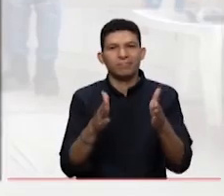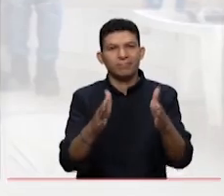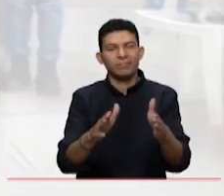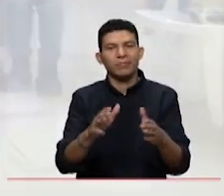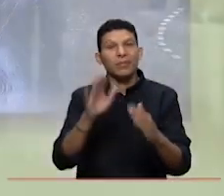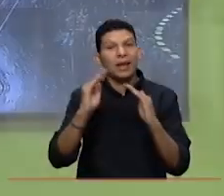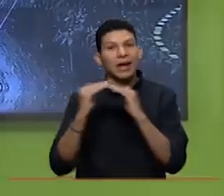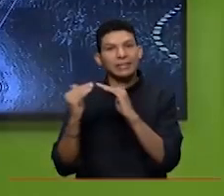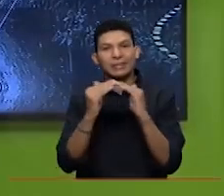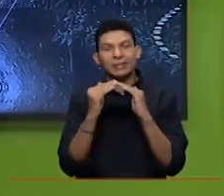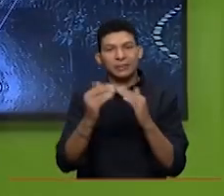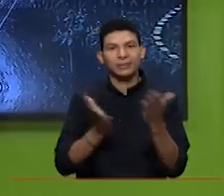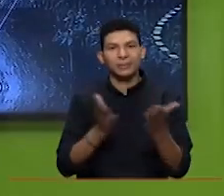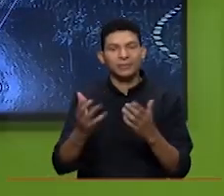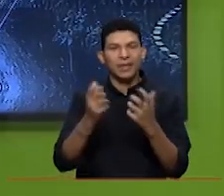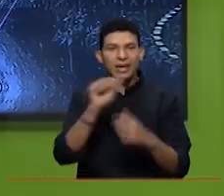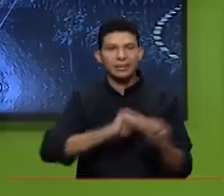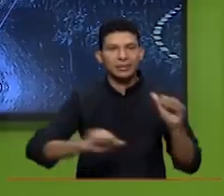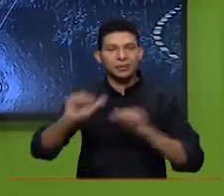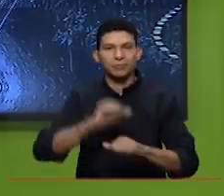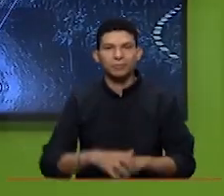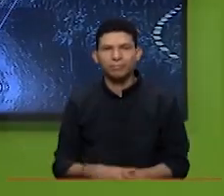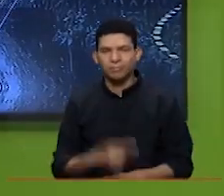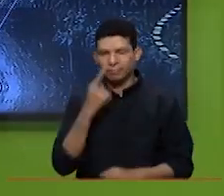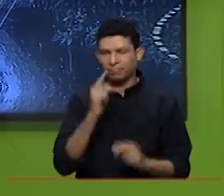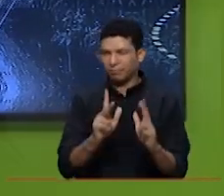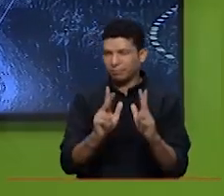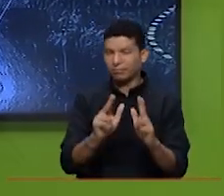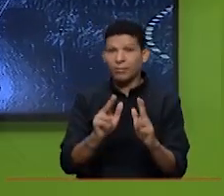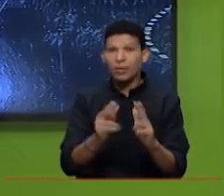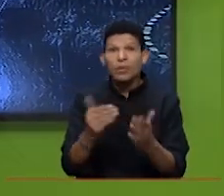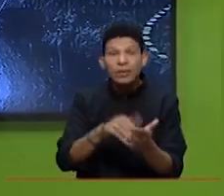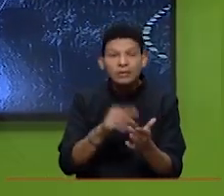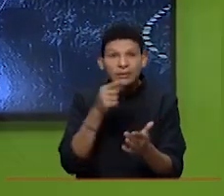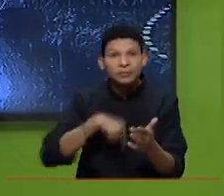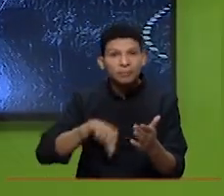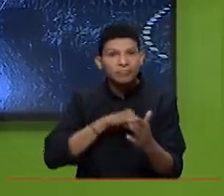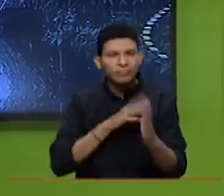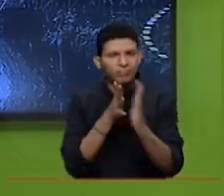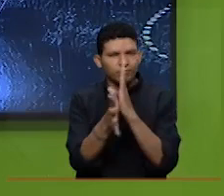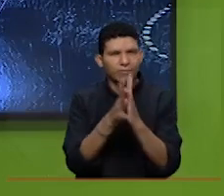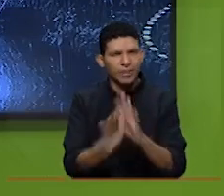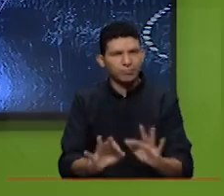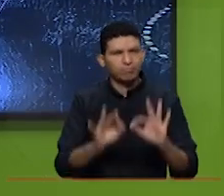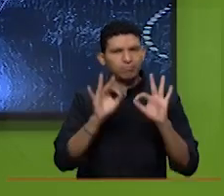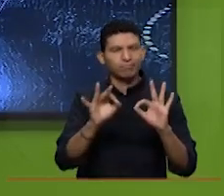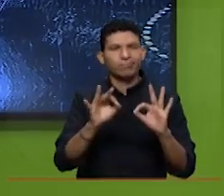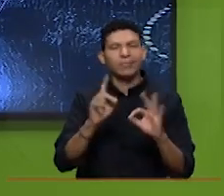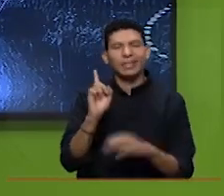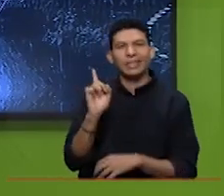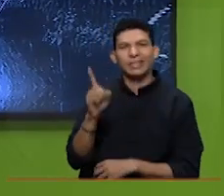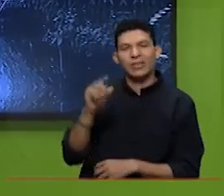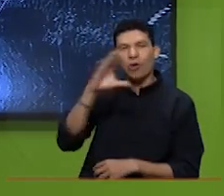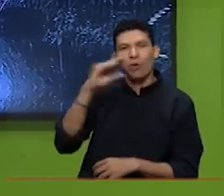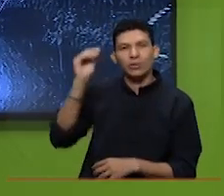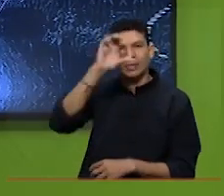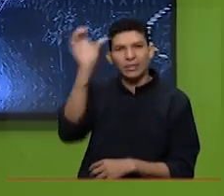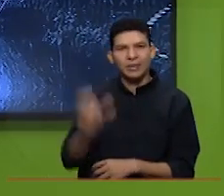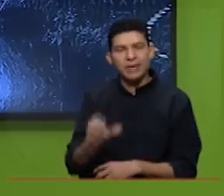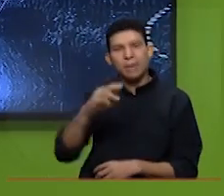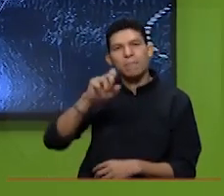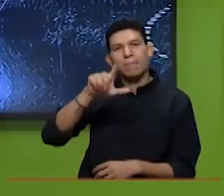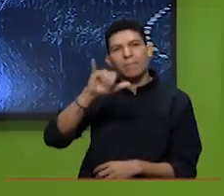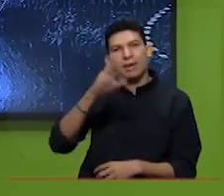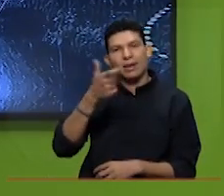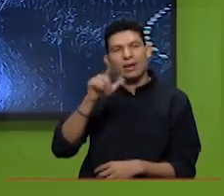domiciliaria en la prestación del servicio de aseo. Nos vamos a un breve corte y al regresar, la experiencia exitosa de la Unidad Ambiental Costera Complejo Málaga